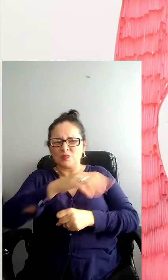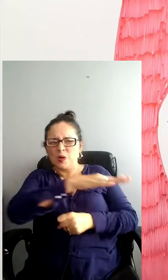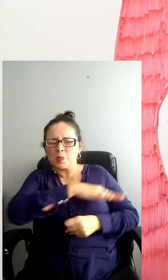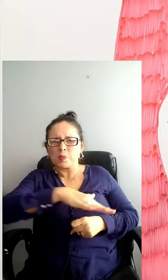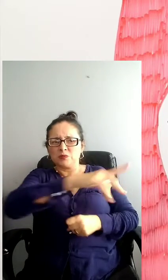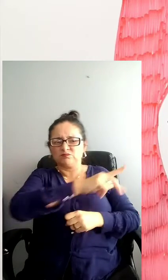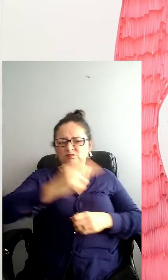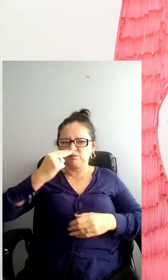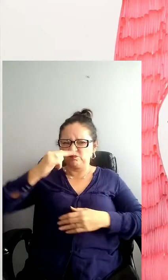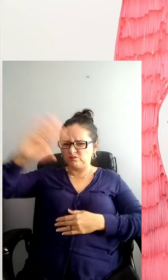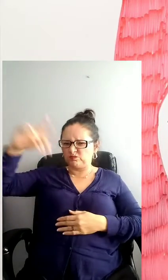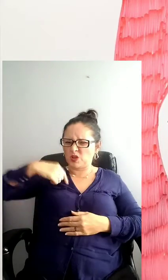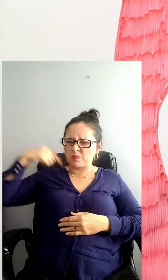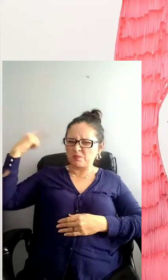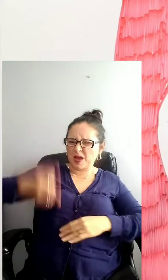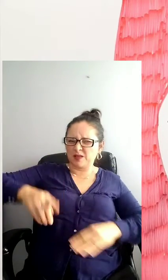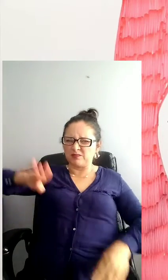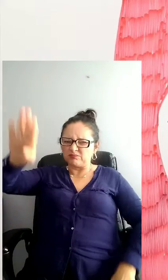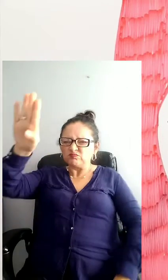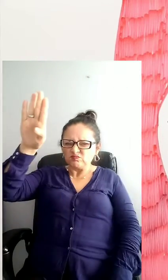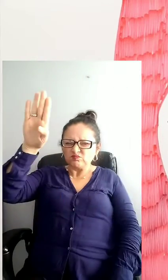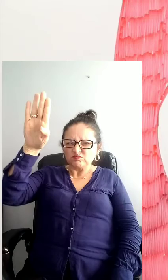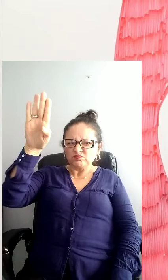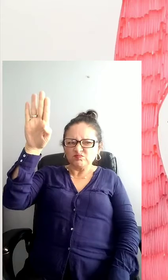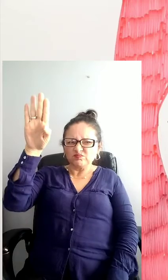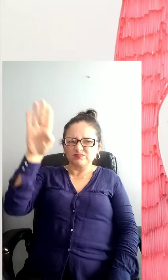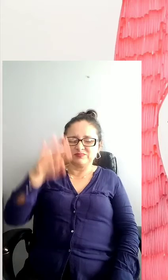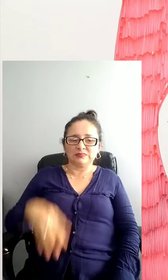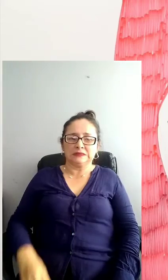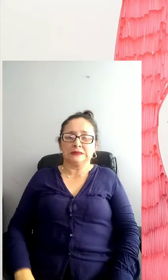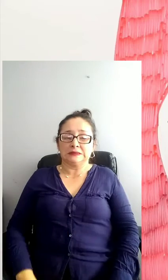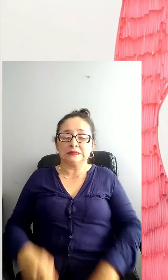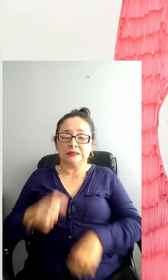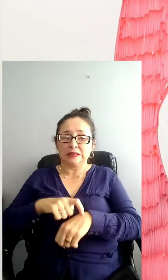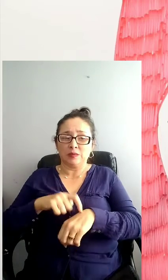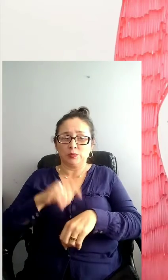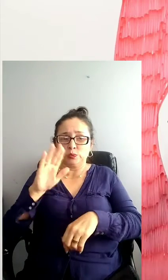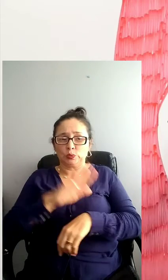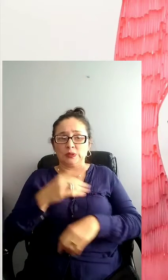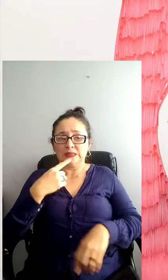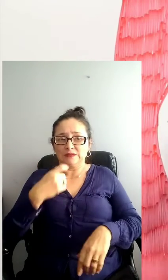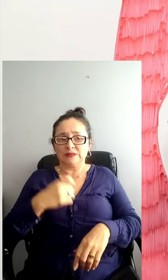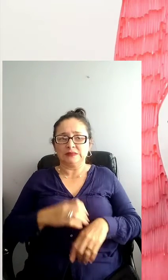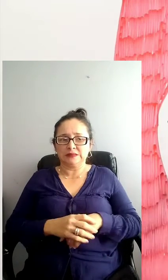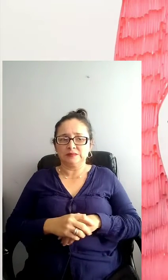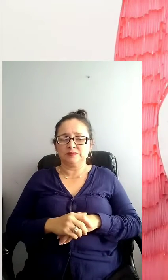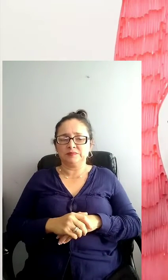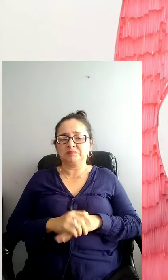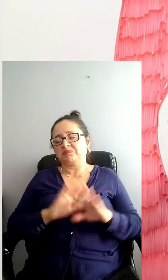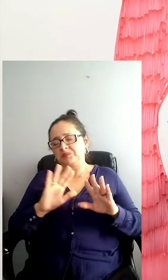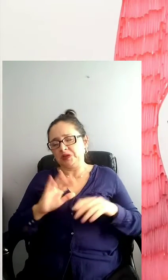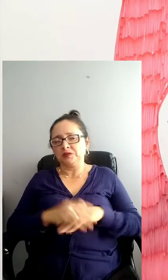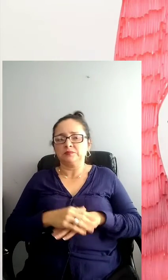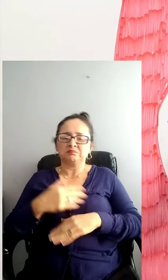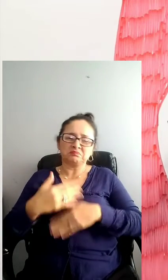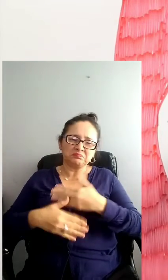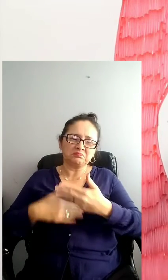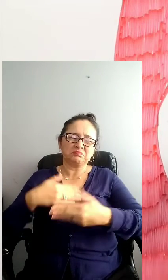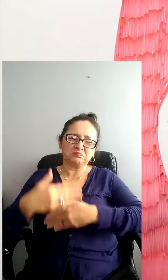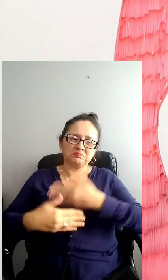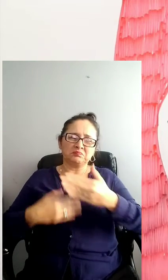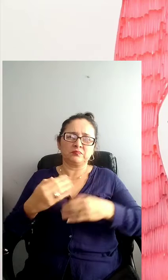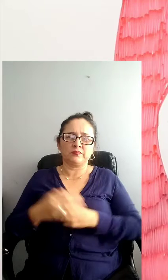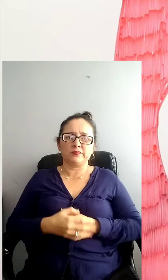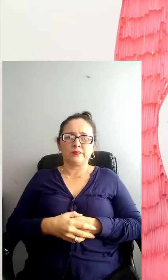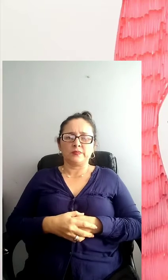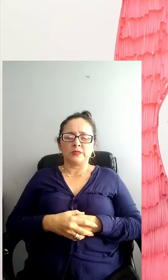1933, Adolf Hitler inauguraba el primer parlamento del Tercer Reich, y dos días después era aprobada una ley que otorgaba el poder casi absoluto hacia su